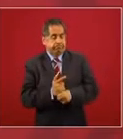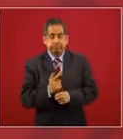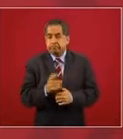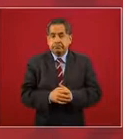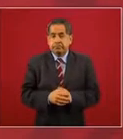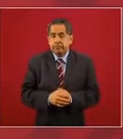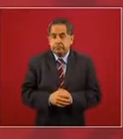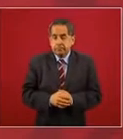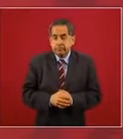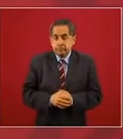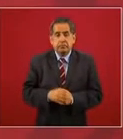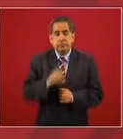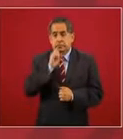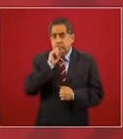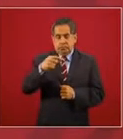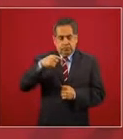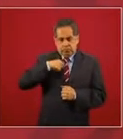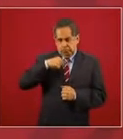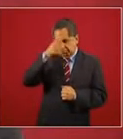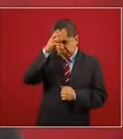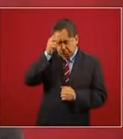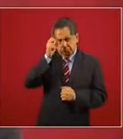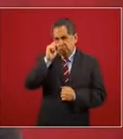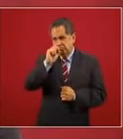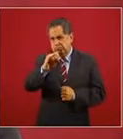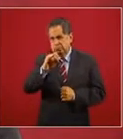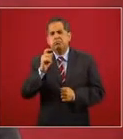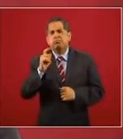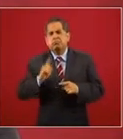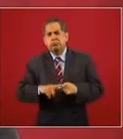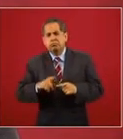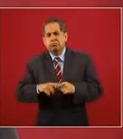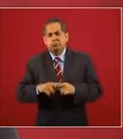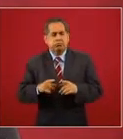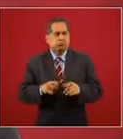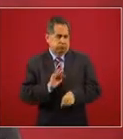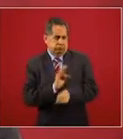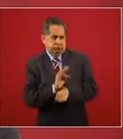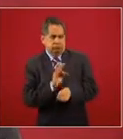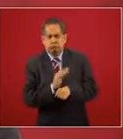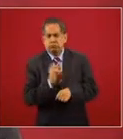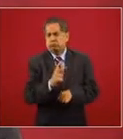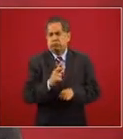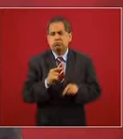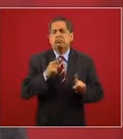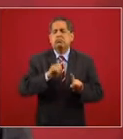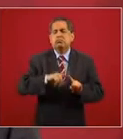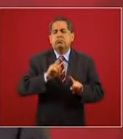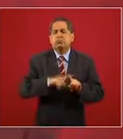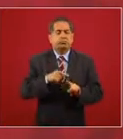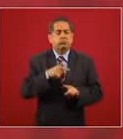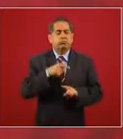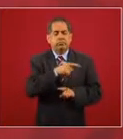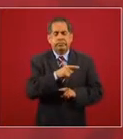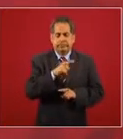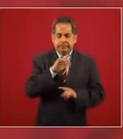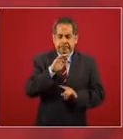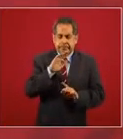estoy también de acuerdo en que se otorguen beneficios a los que que